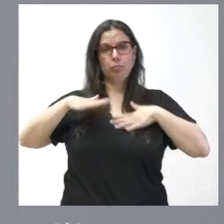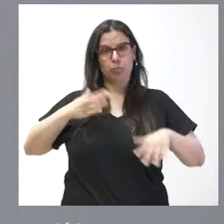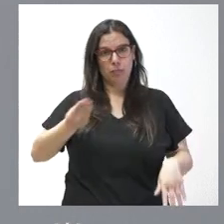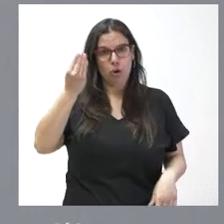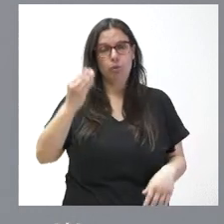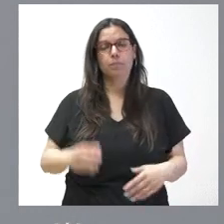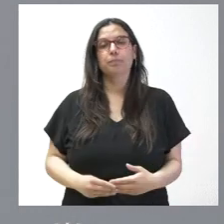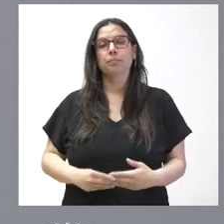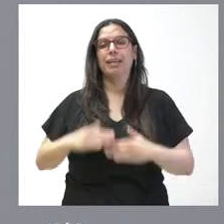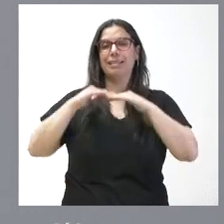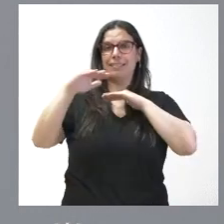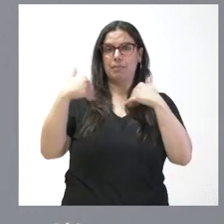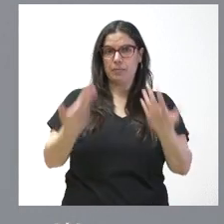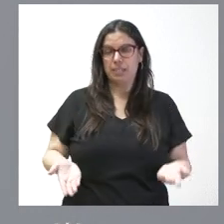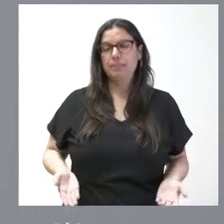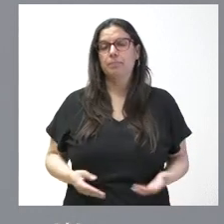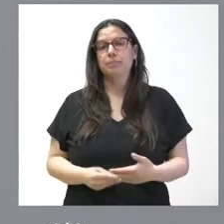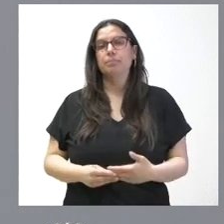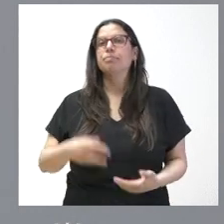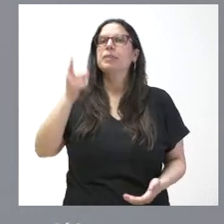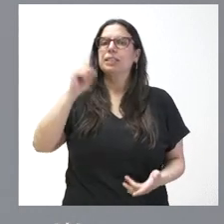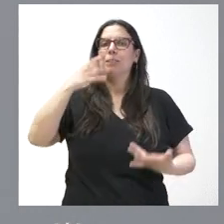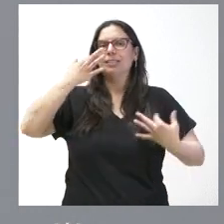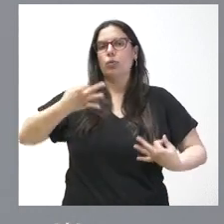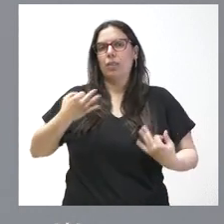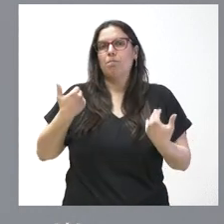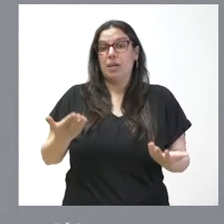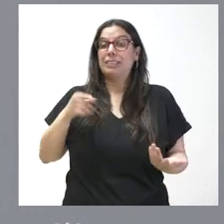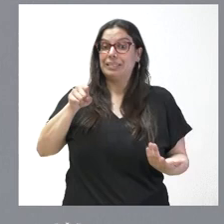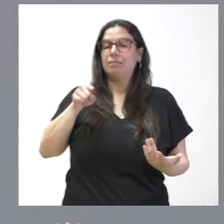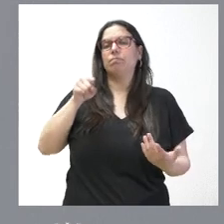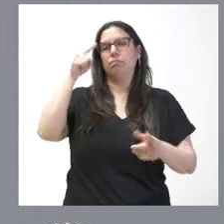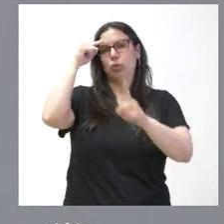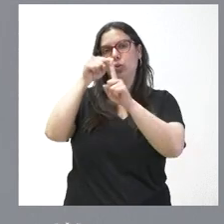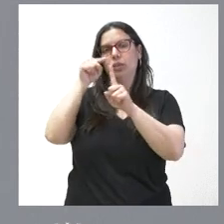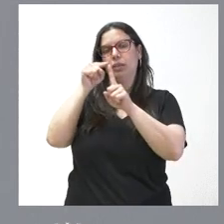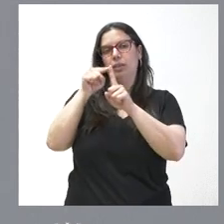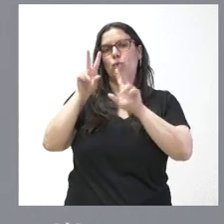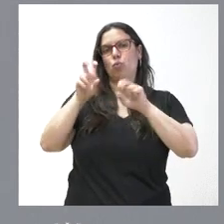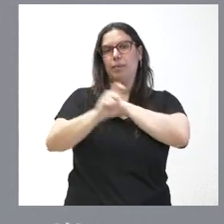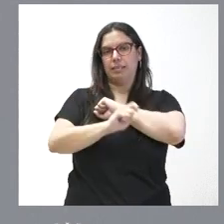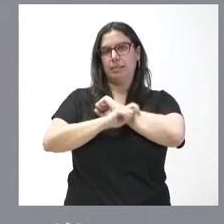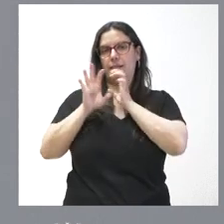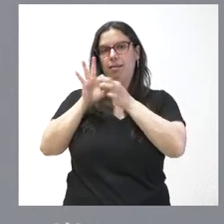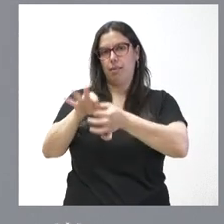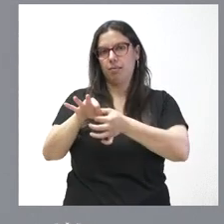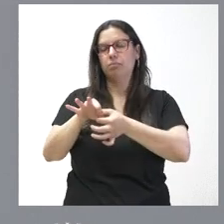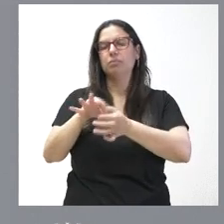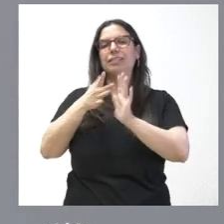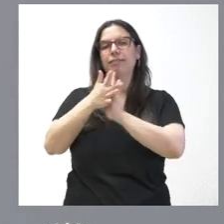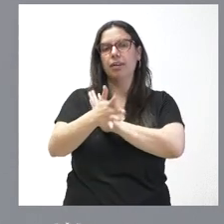con más estabilidad y también con más seguridad. Y esto es lo que busca precisamente esta nueva estrategia que se